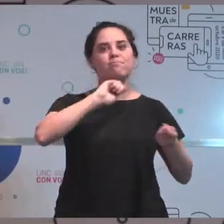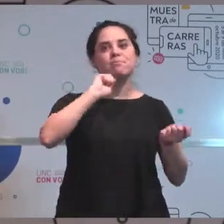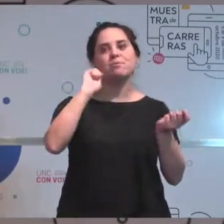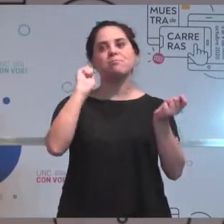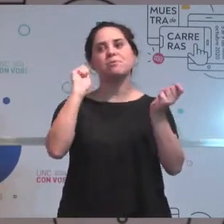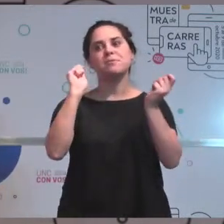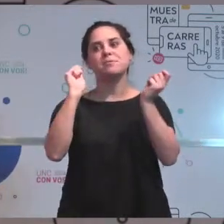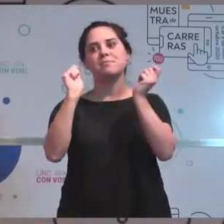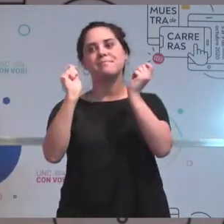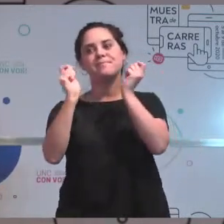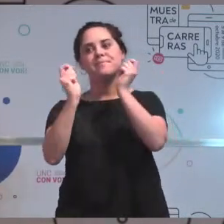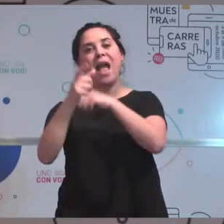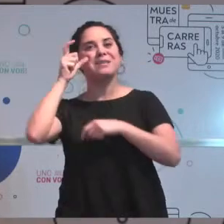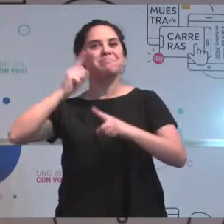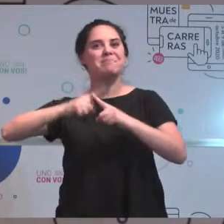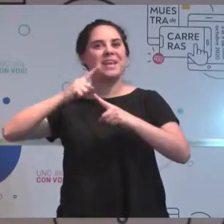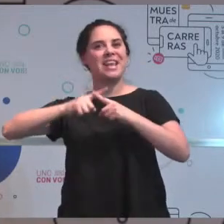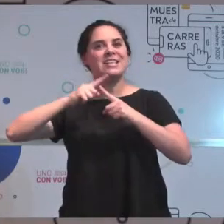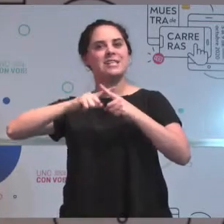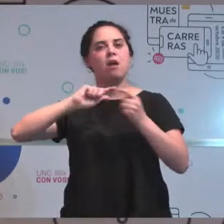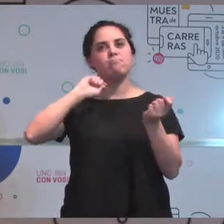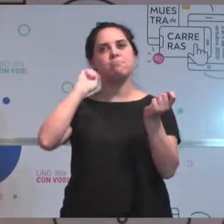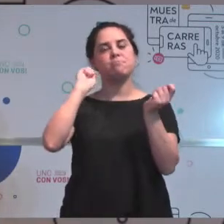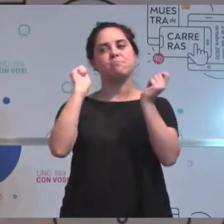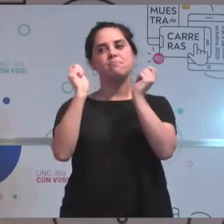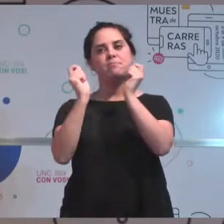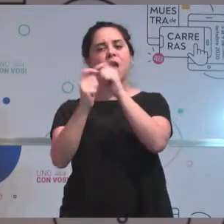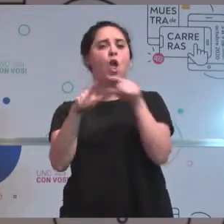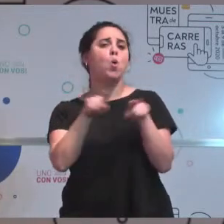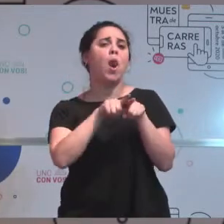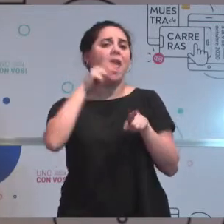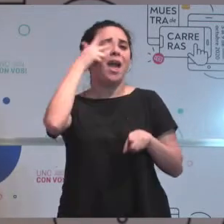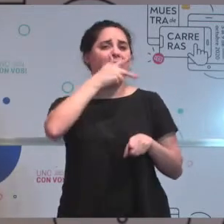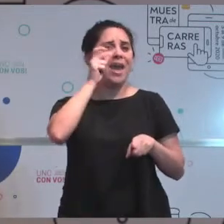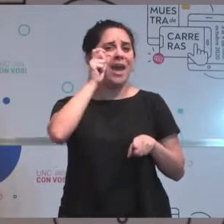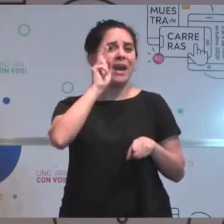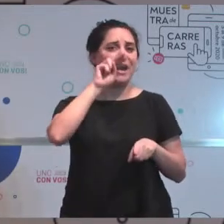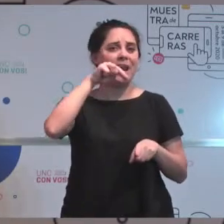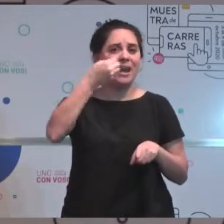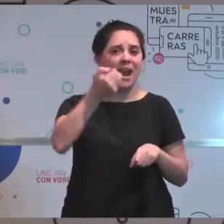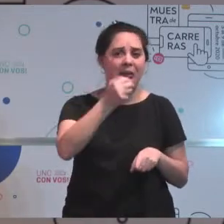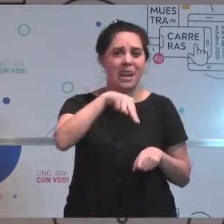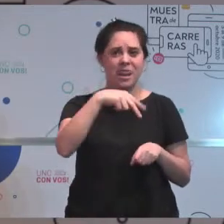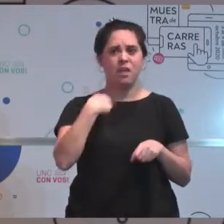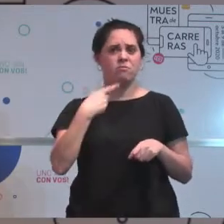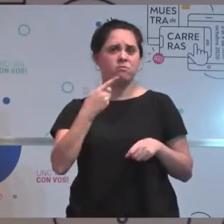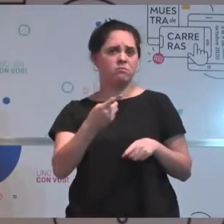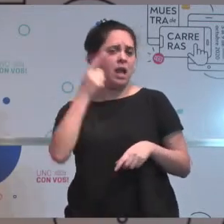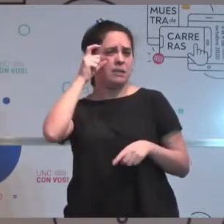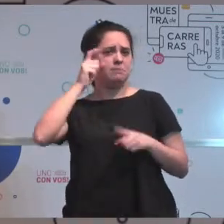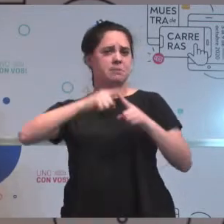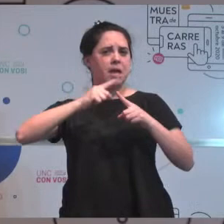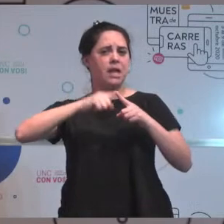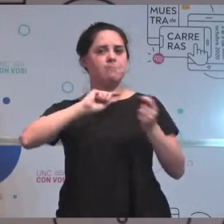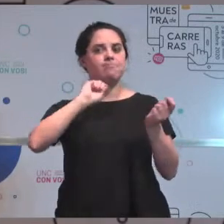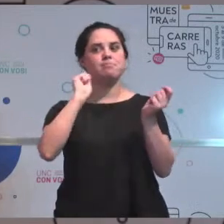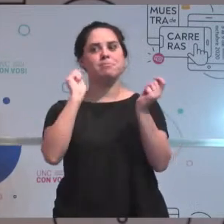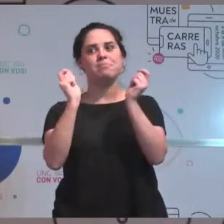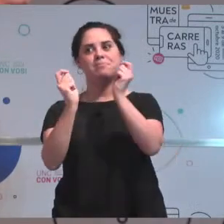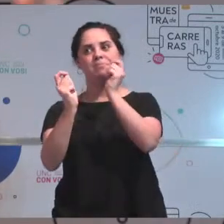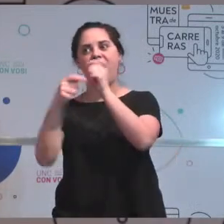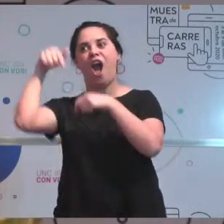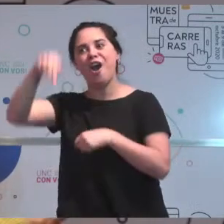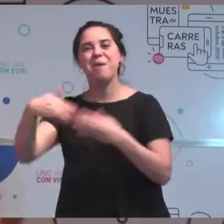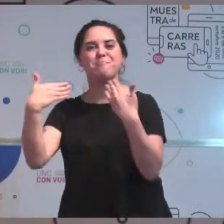de las experiencias que tal como cuente Hernán fue teniendo y fue generando esta posibilidad actual que tiene que ver con